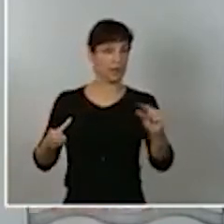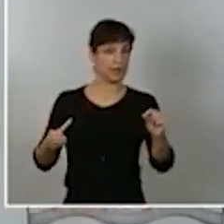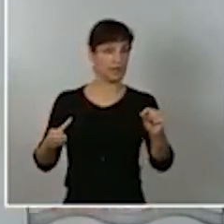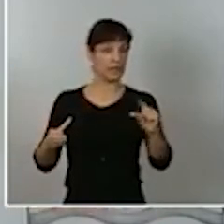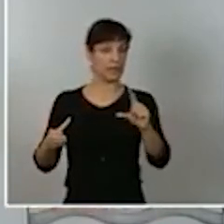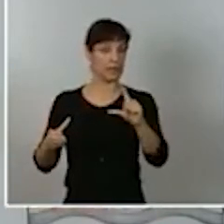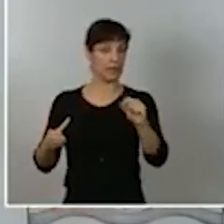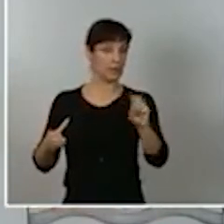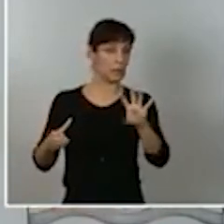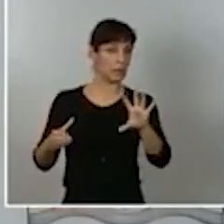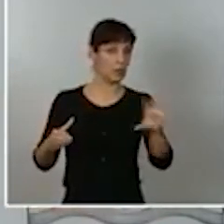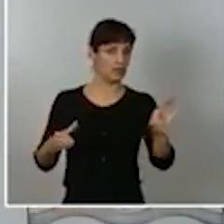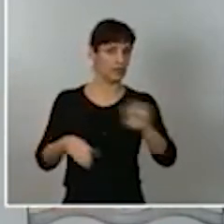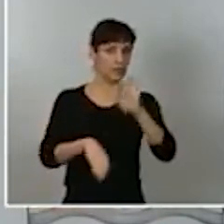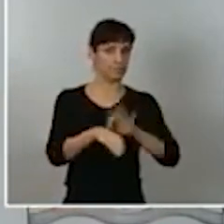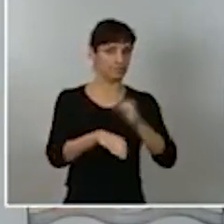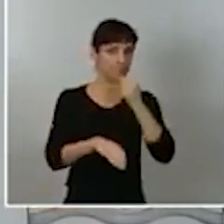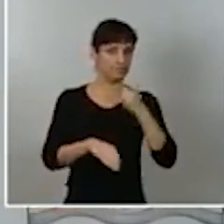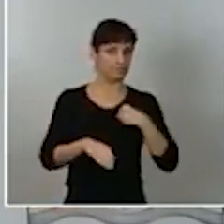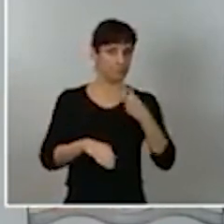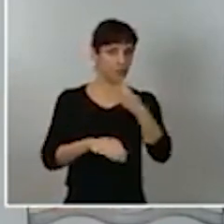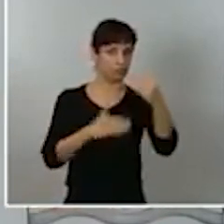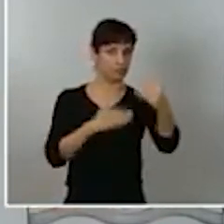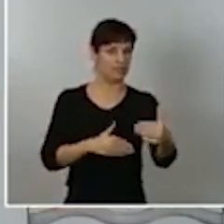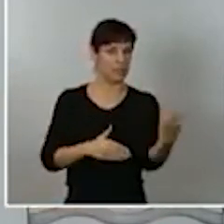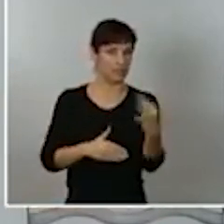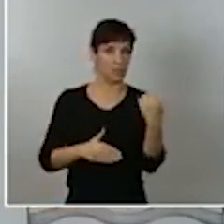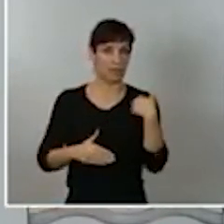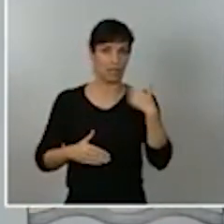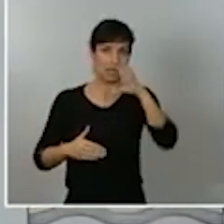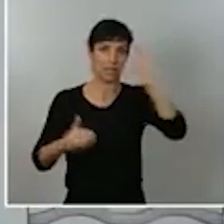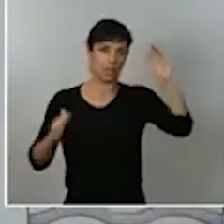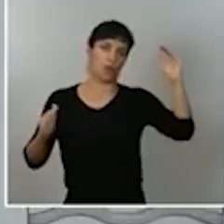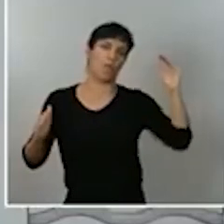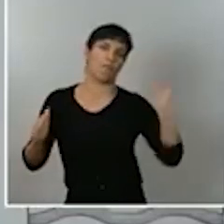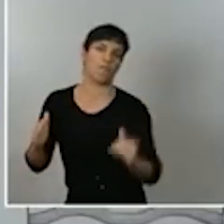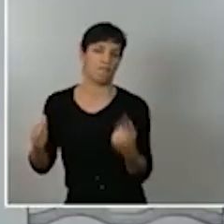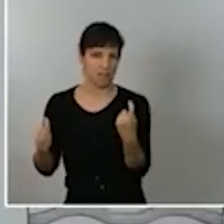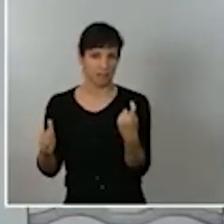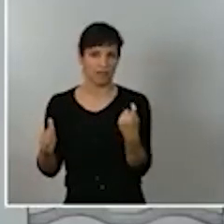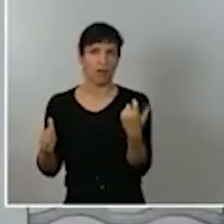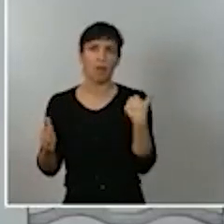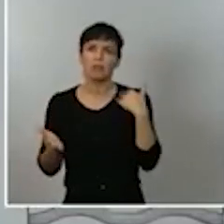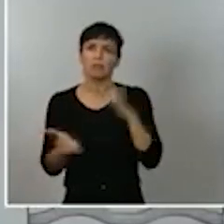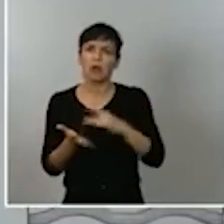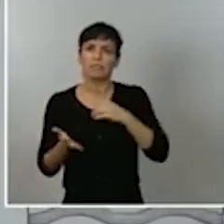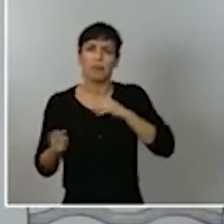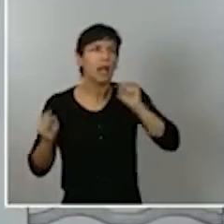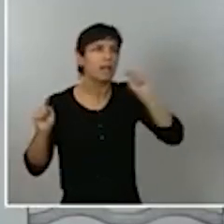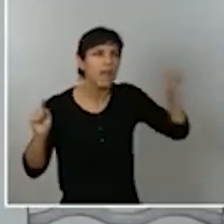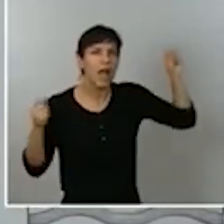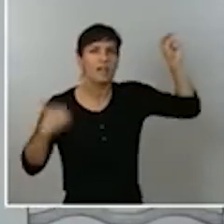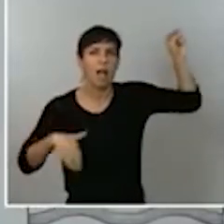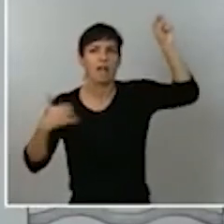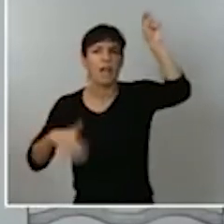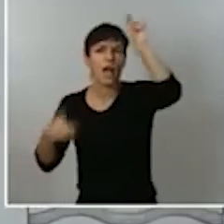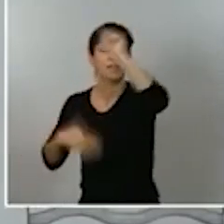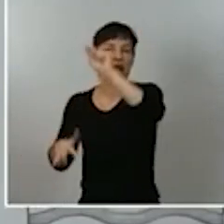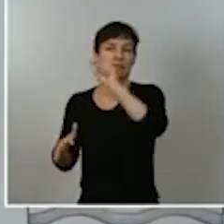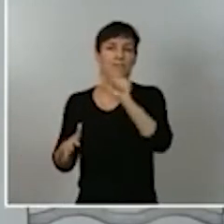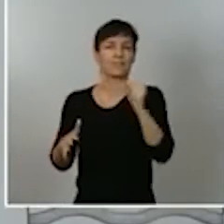ahí por tanto queda un recorrido pero en otras partes se ha hecho en nuestro país y por tanto también se puede hacer en los lugares que ahora nos preocupan más